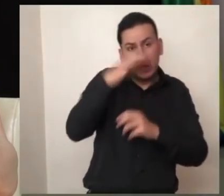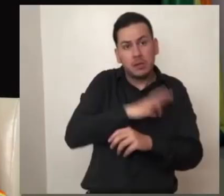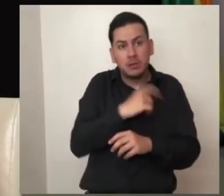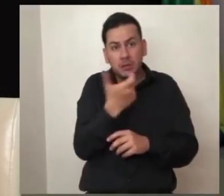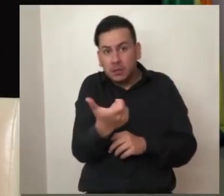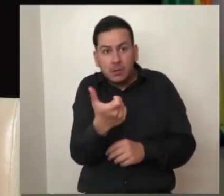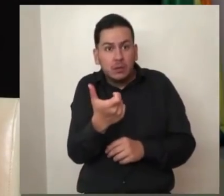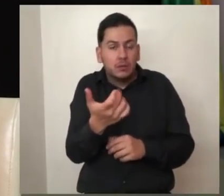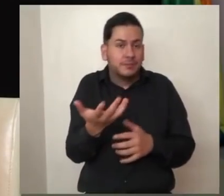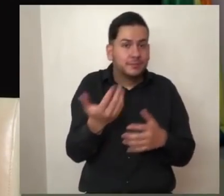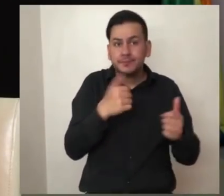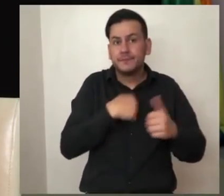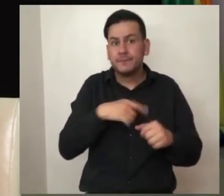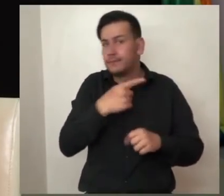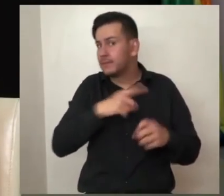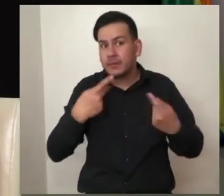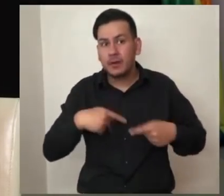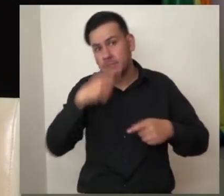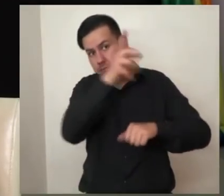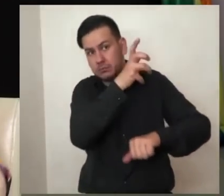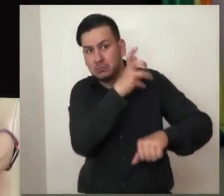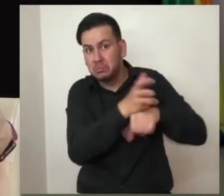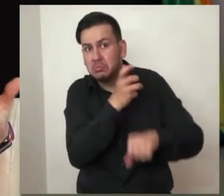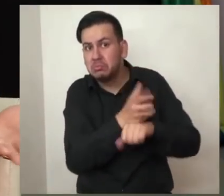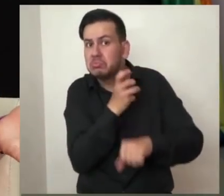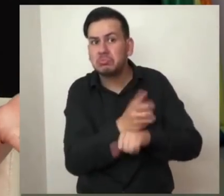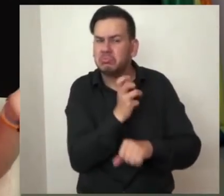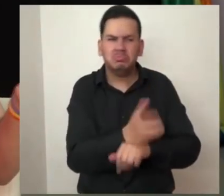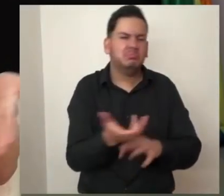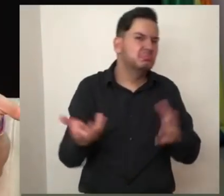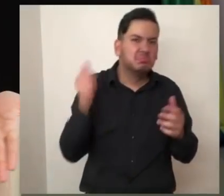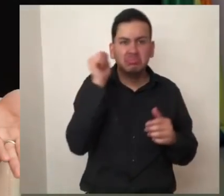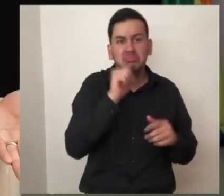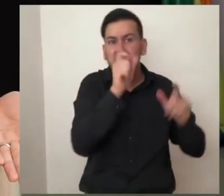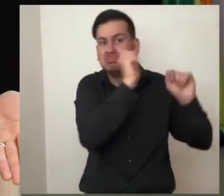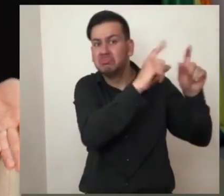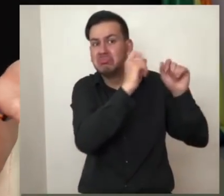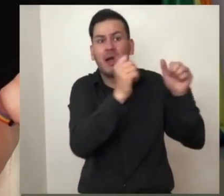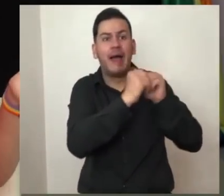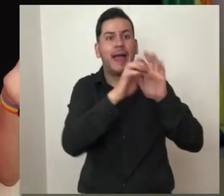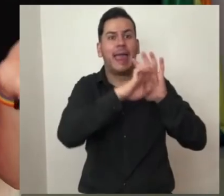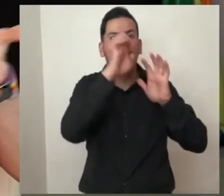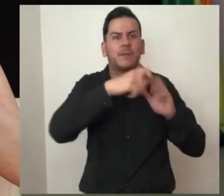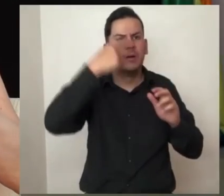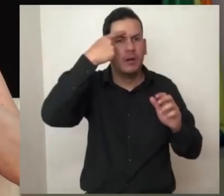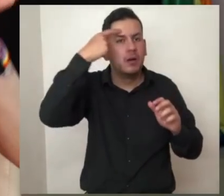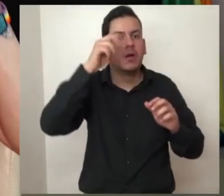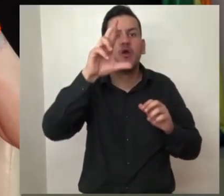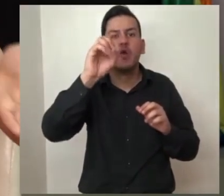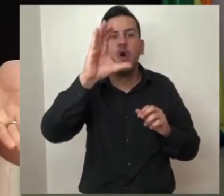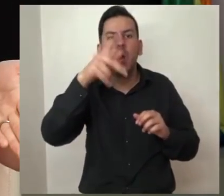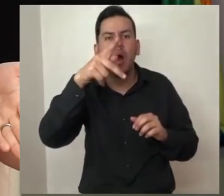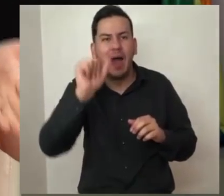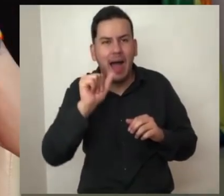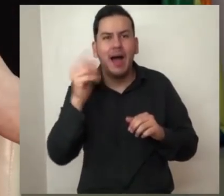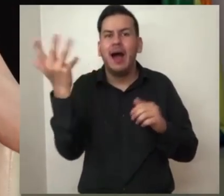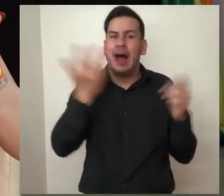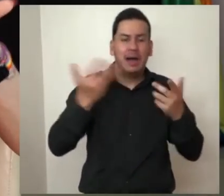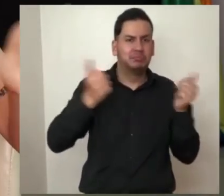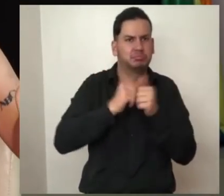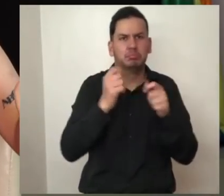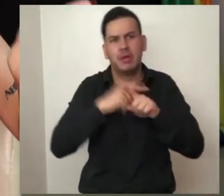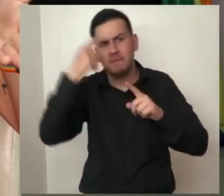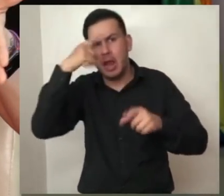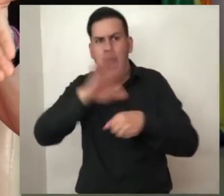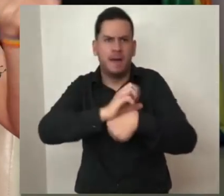forma y actividad. Lo chido es que además si la película se echa en Estados Unidos, entonces no va a estar de menos encontrar una escena donde la roca logre solucionar en tiempo real el cómo